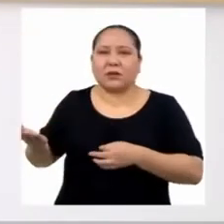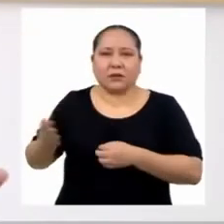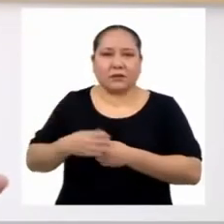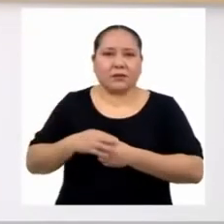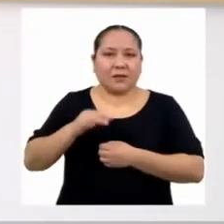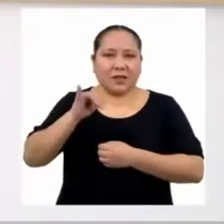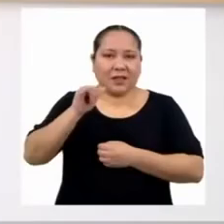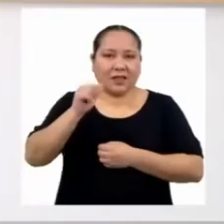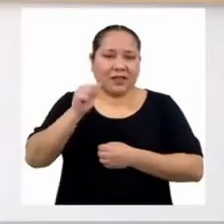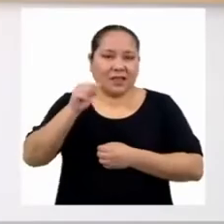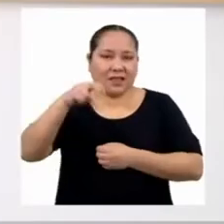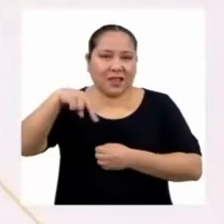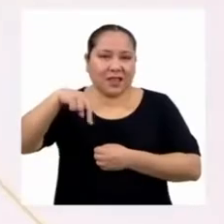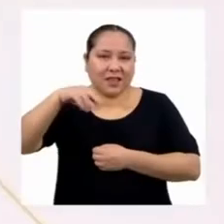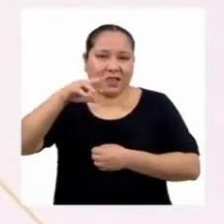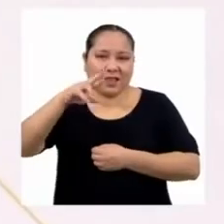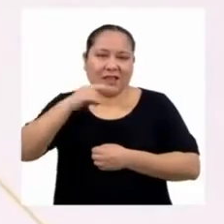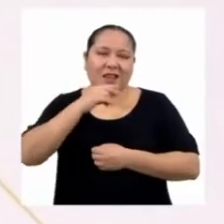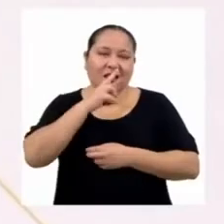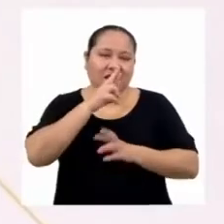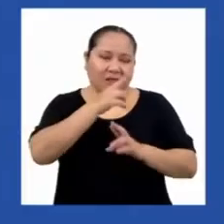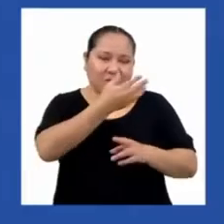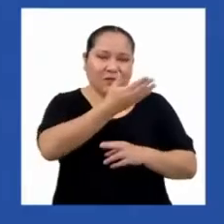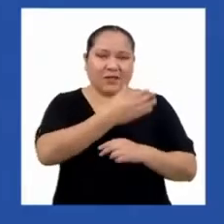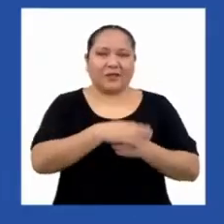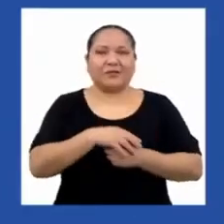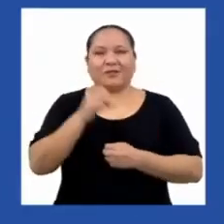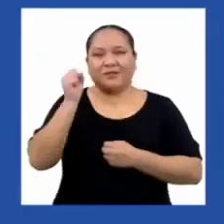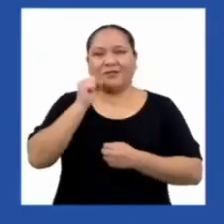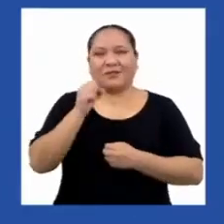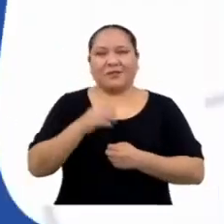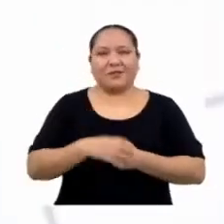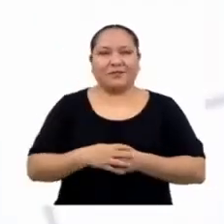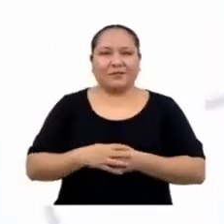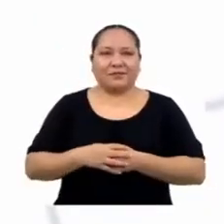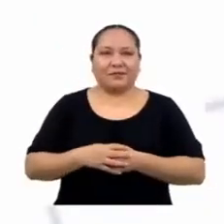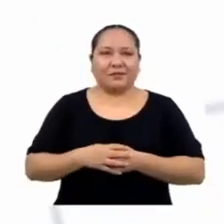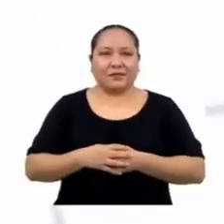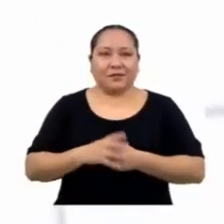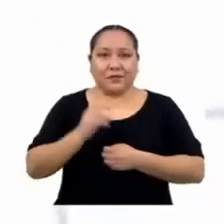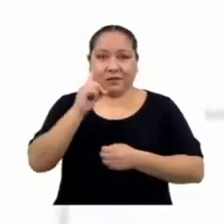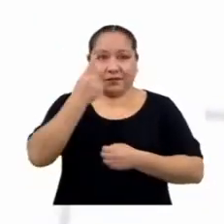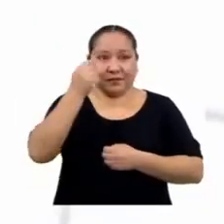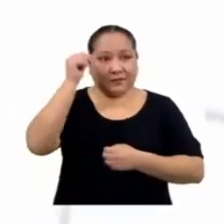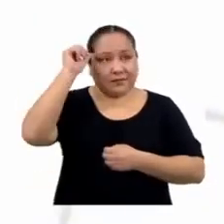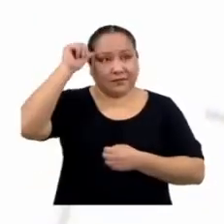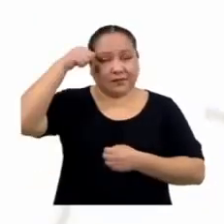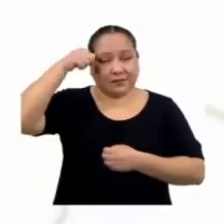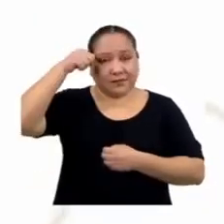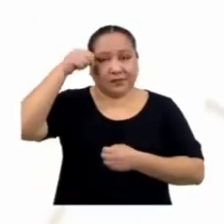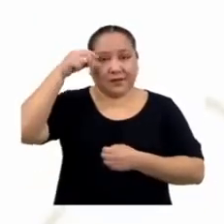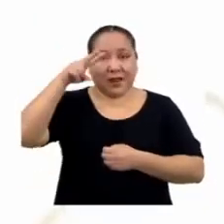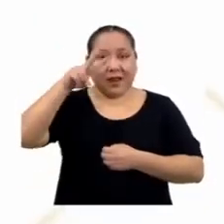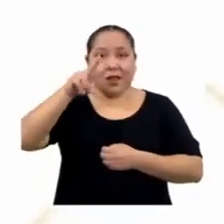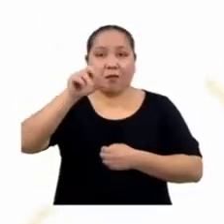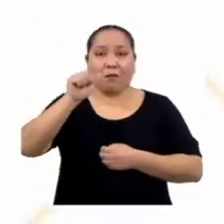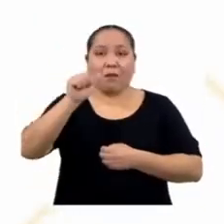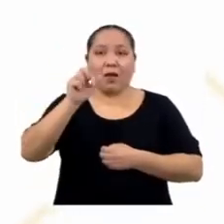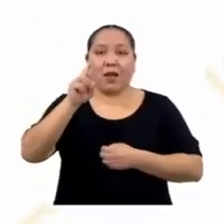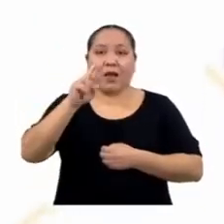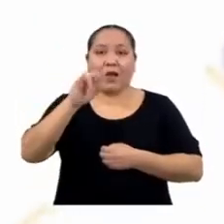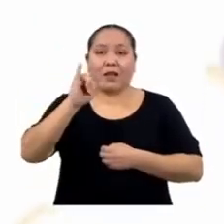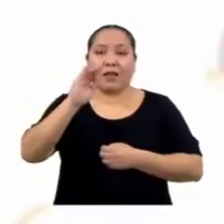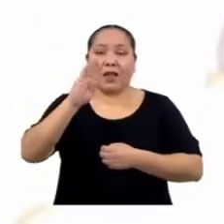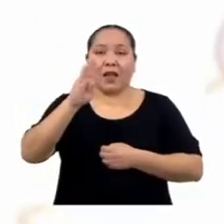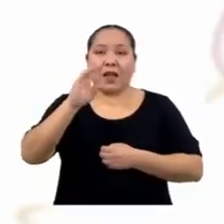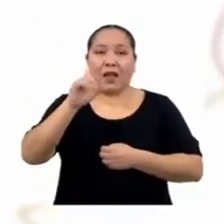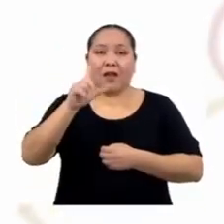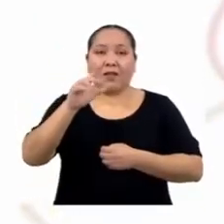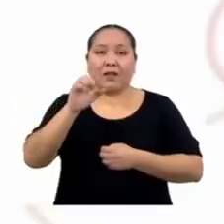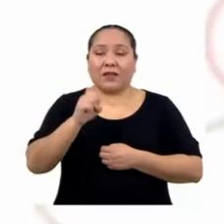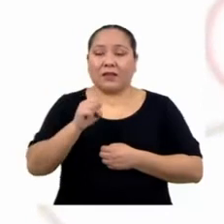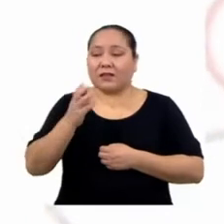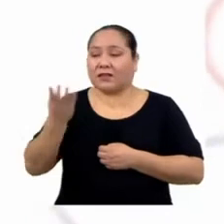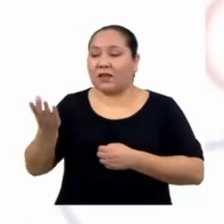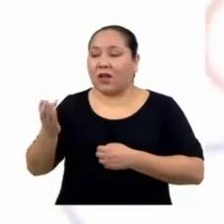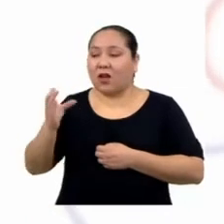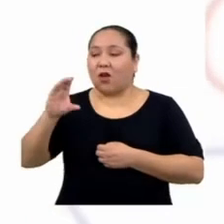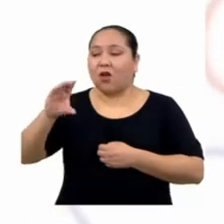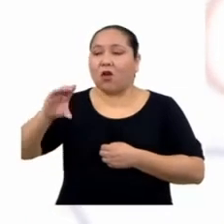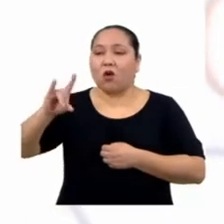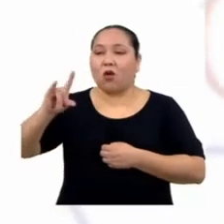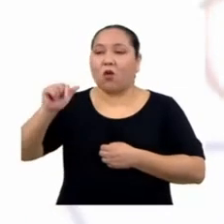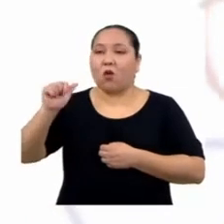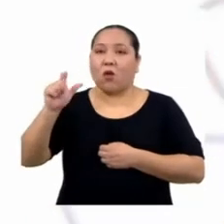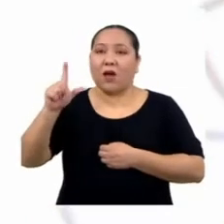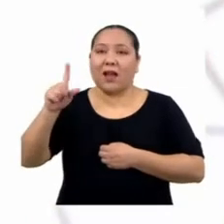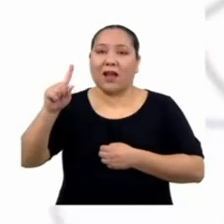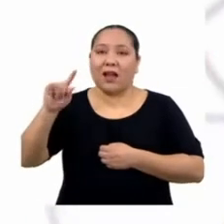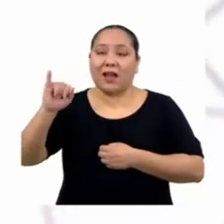encargarse de esta respuesta. Creo que sí. Primero recordemos que las variables cualitativas expresan atributos o